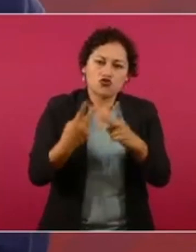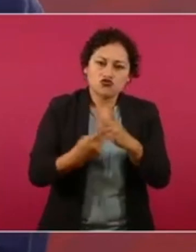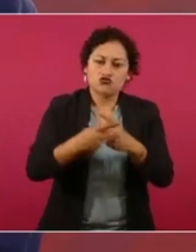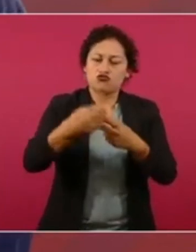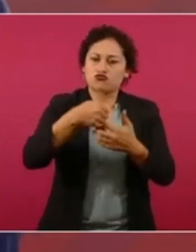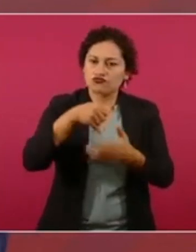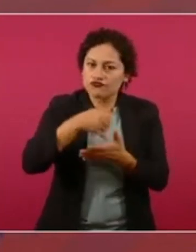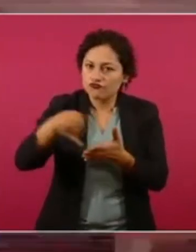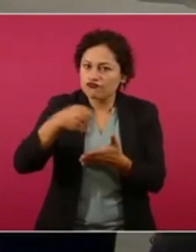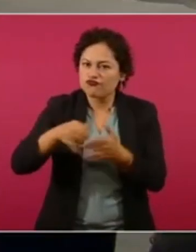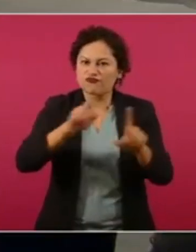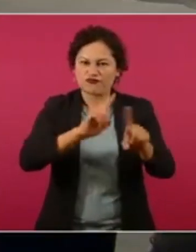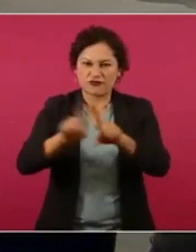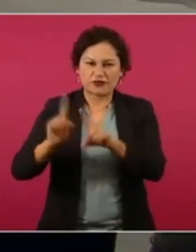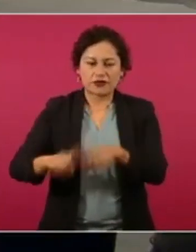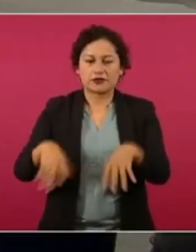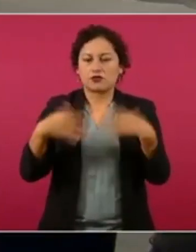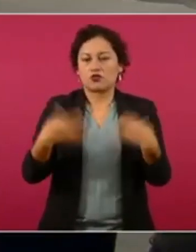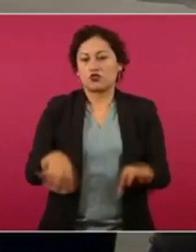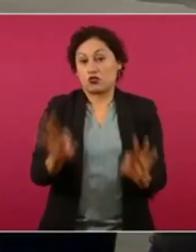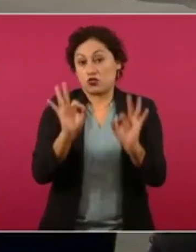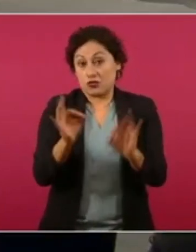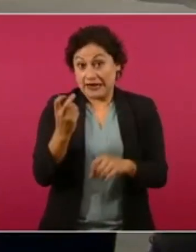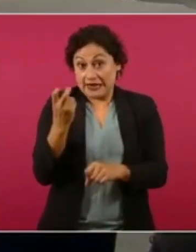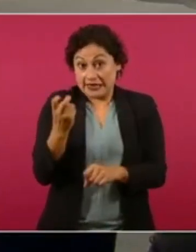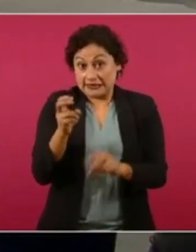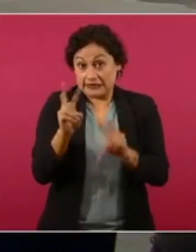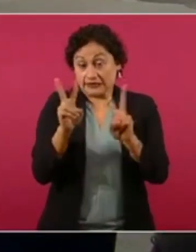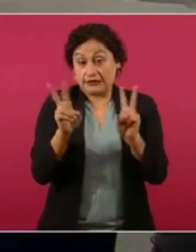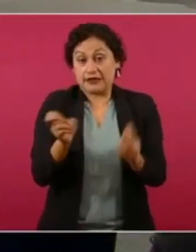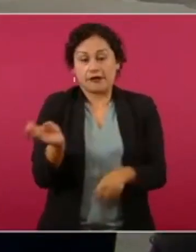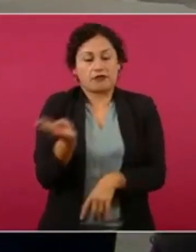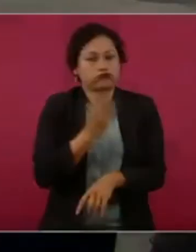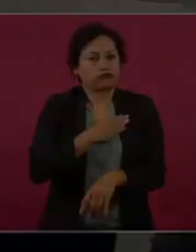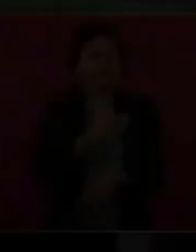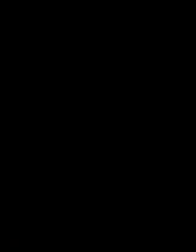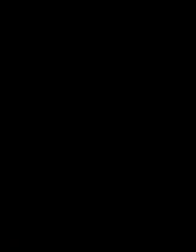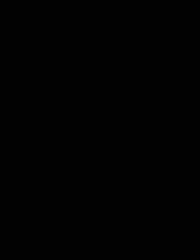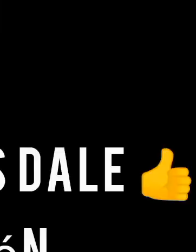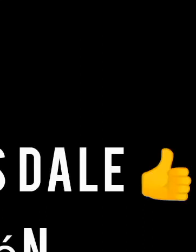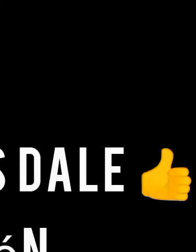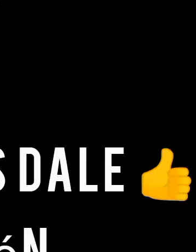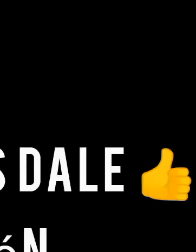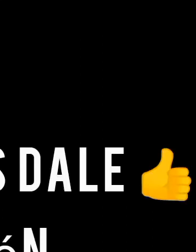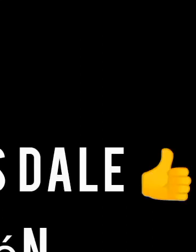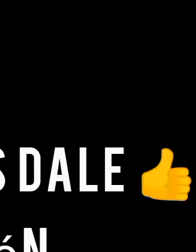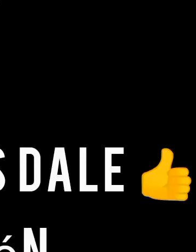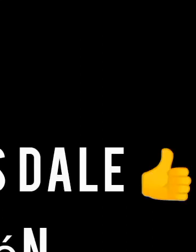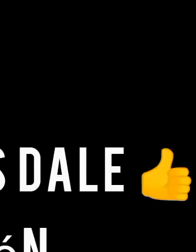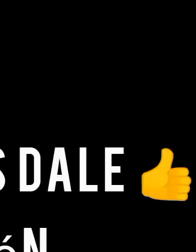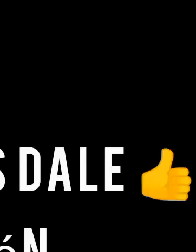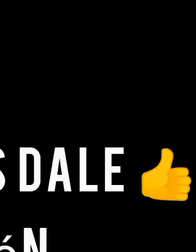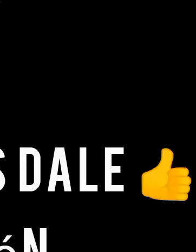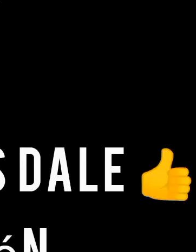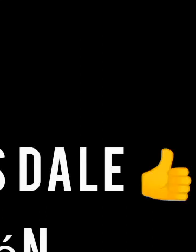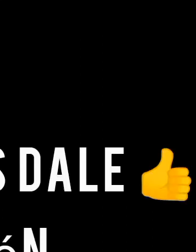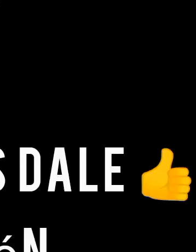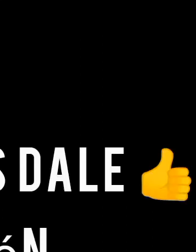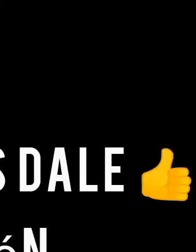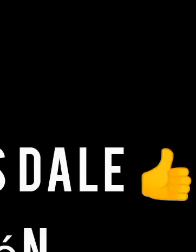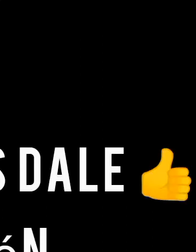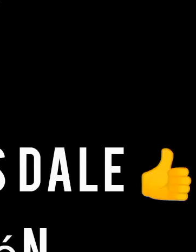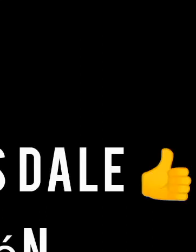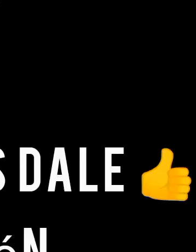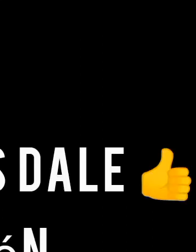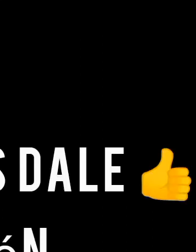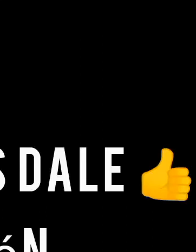un buen dato que queríamos compartir con ustedes. Por favor, los invito a suscríbete en los canales